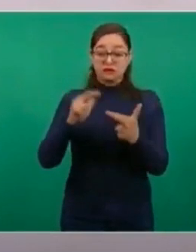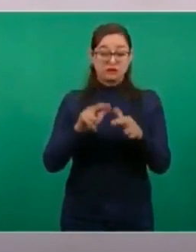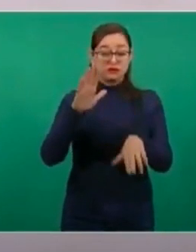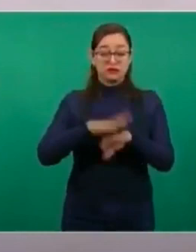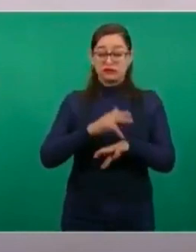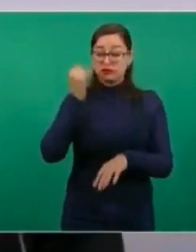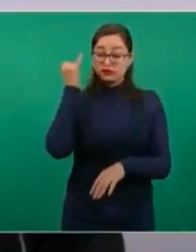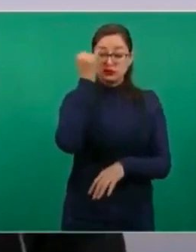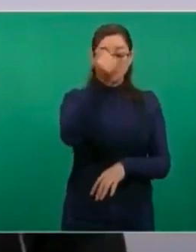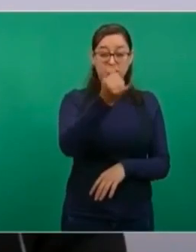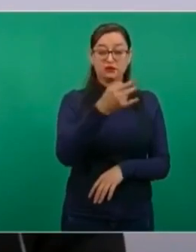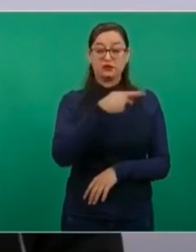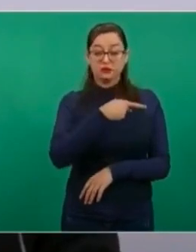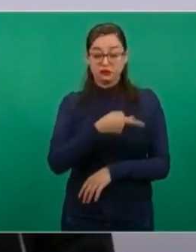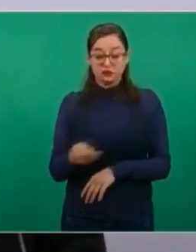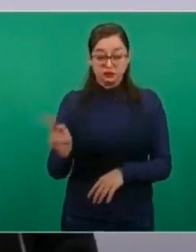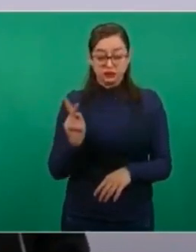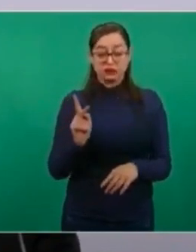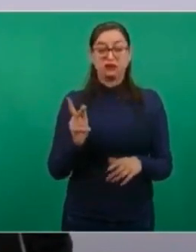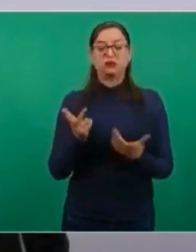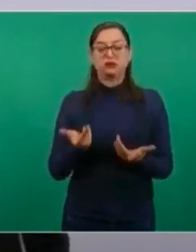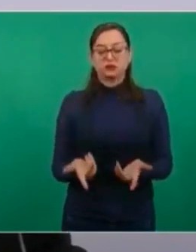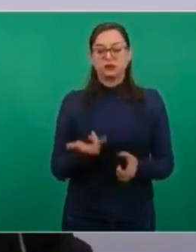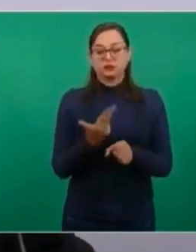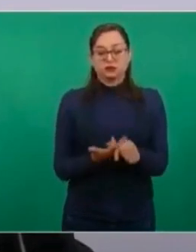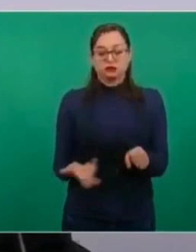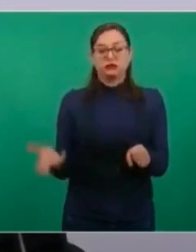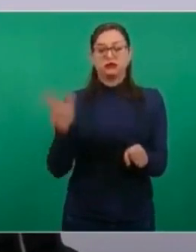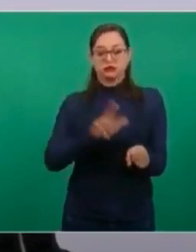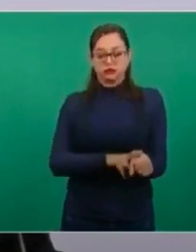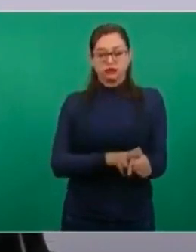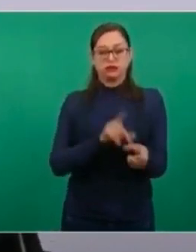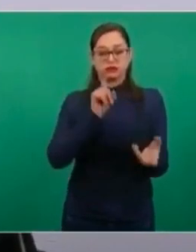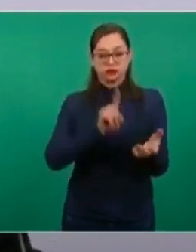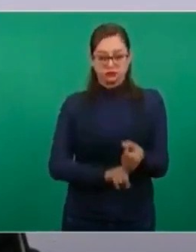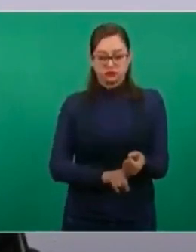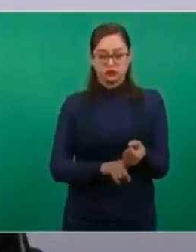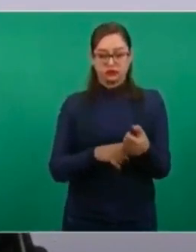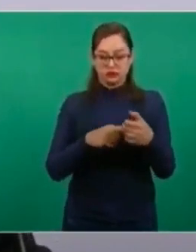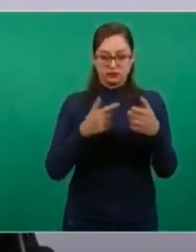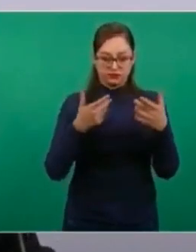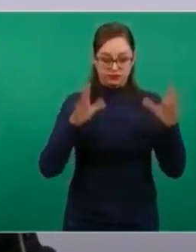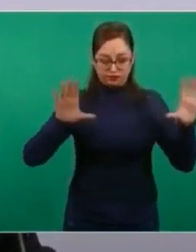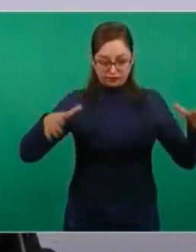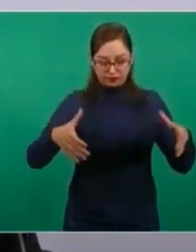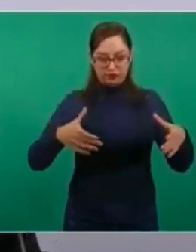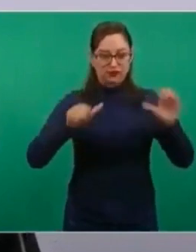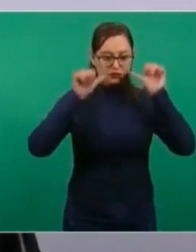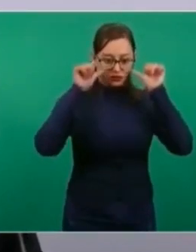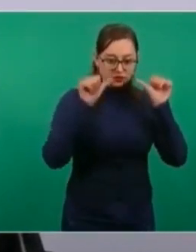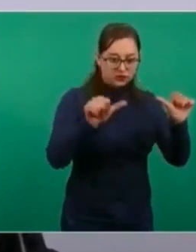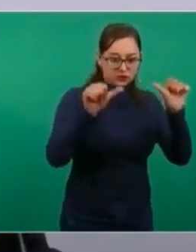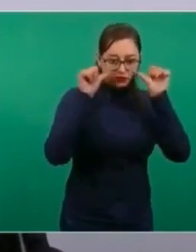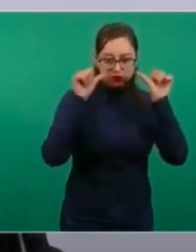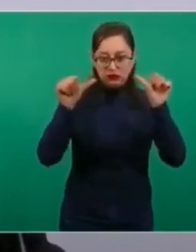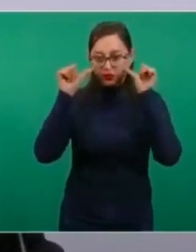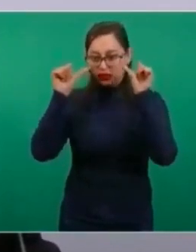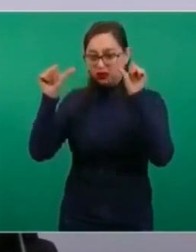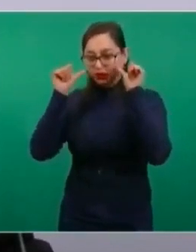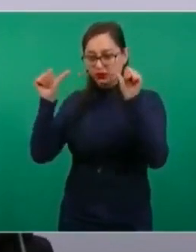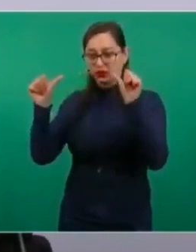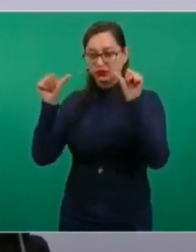se necesita. Y cada hospital atiende a un número determinado de unidades médicas